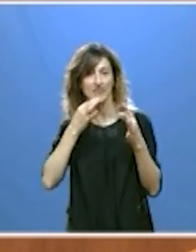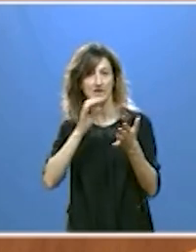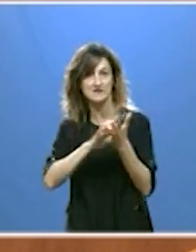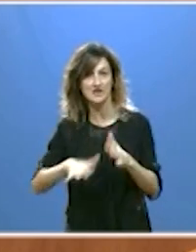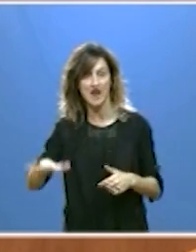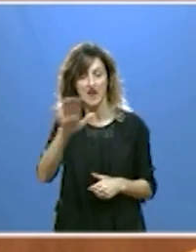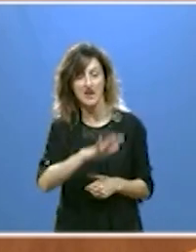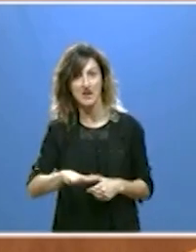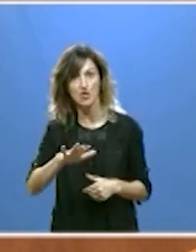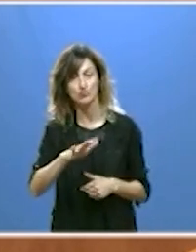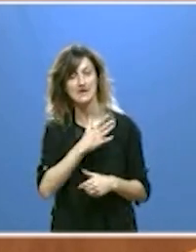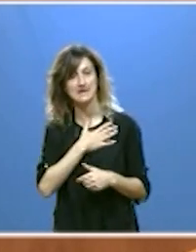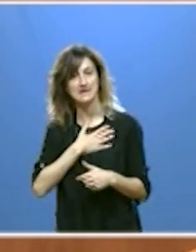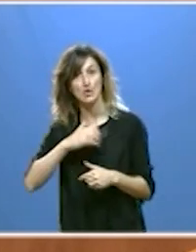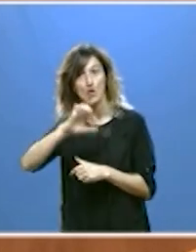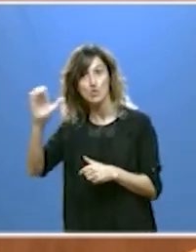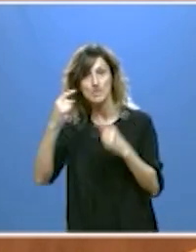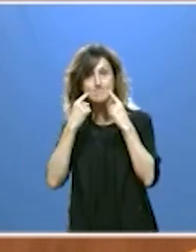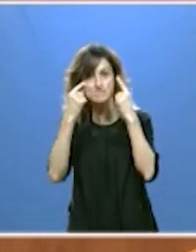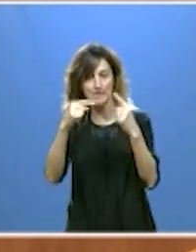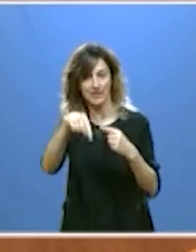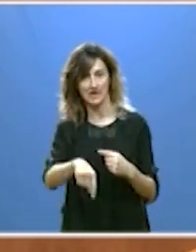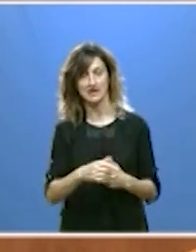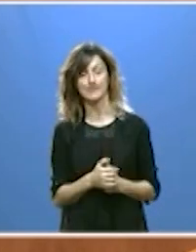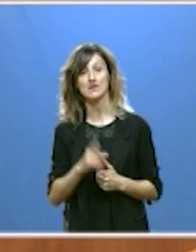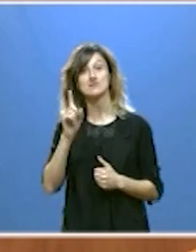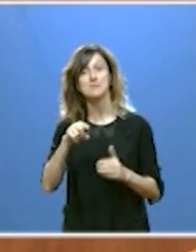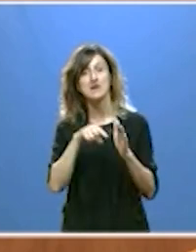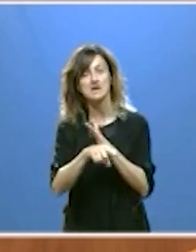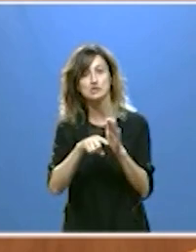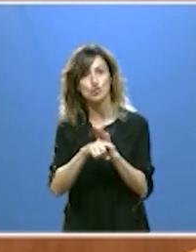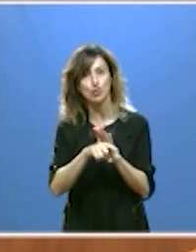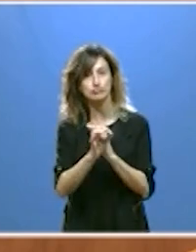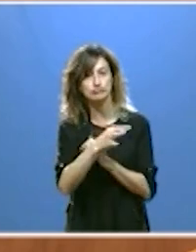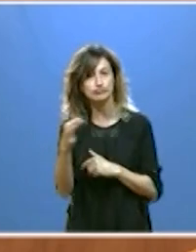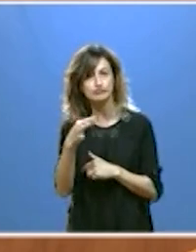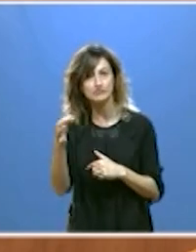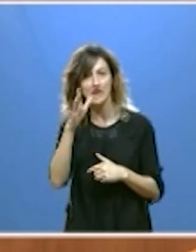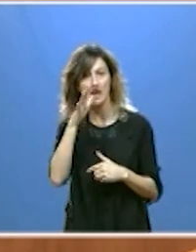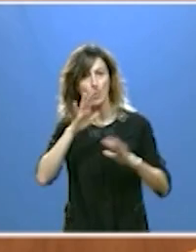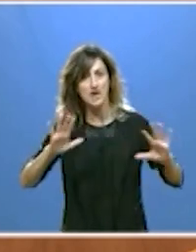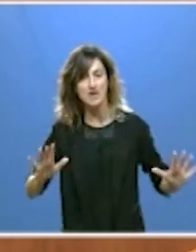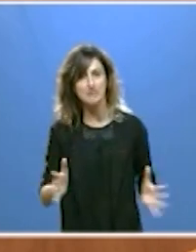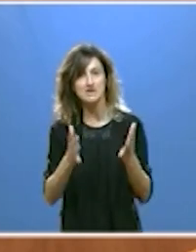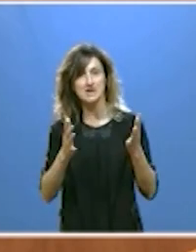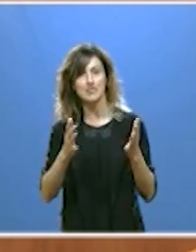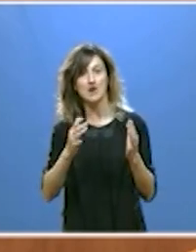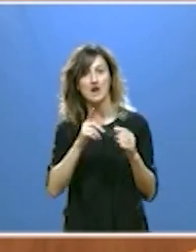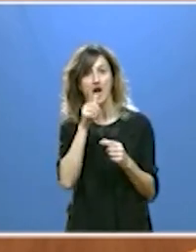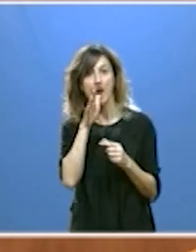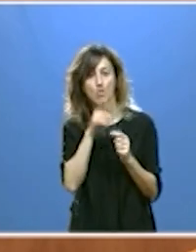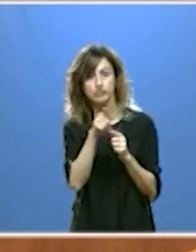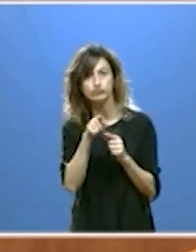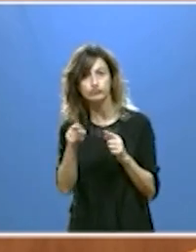un hito a nivel europeo también en la gestión eficiente del agua estamos impulsando nuevos regadíos